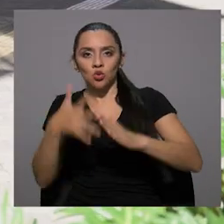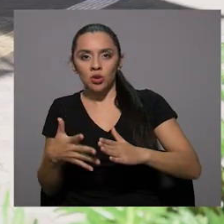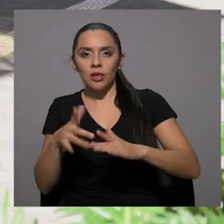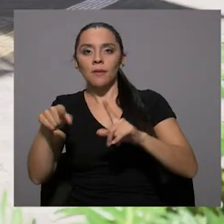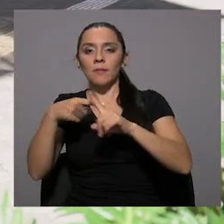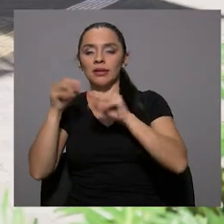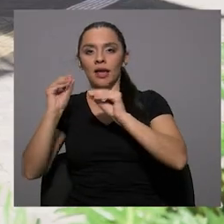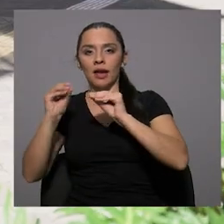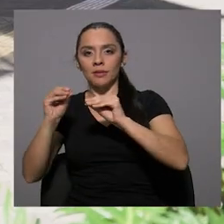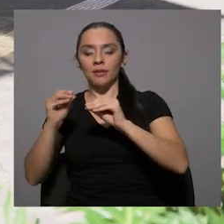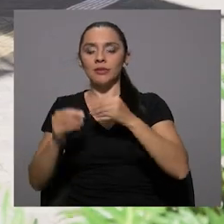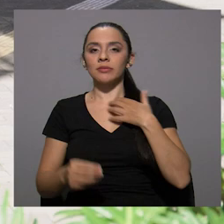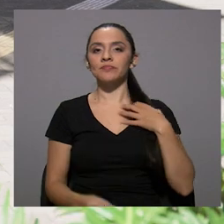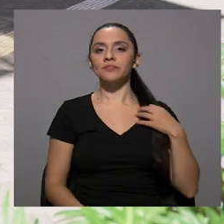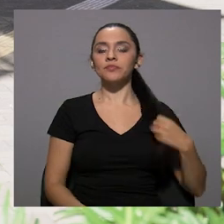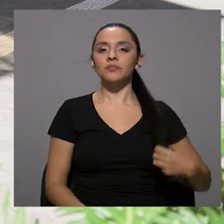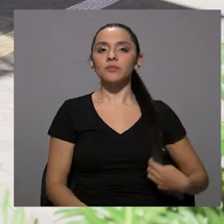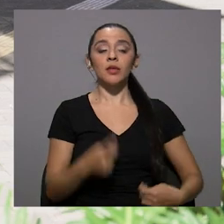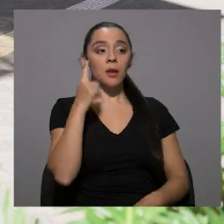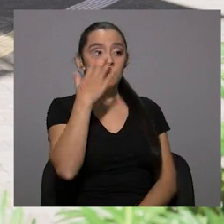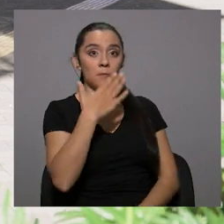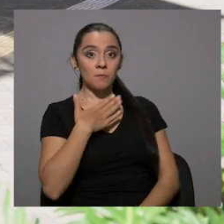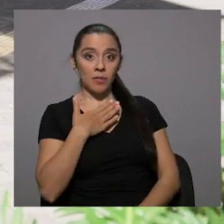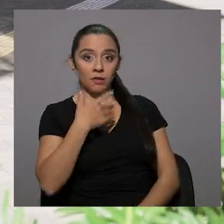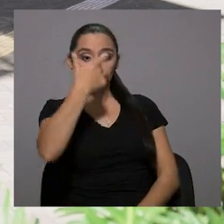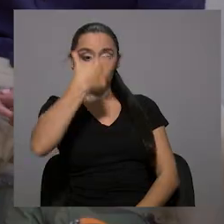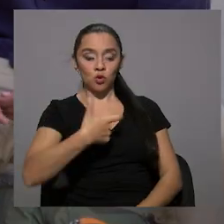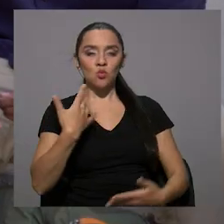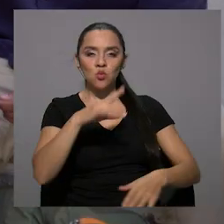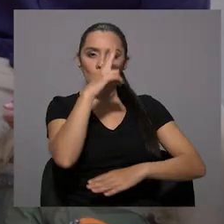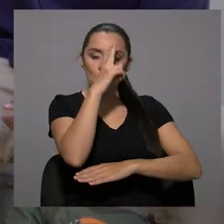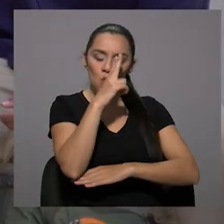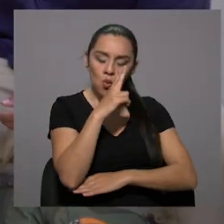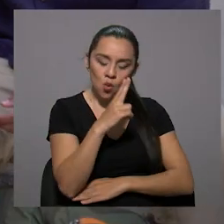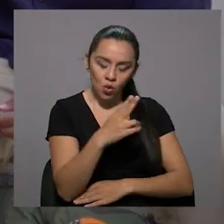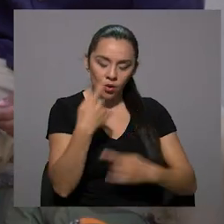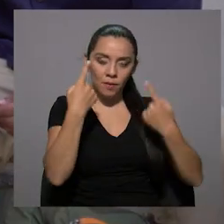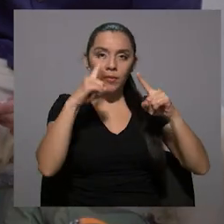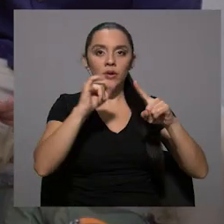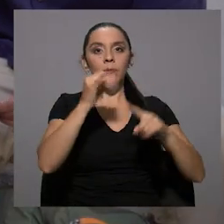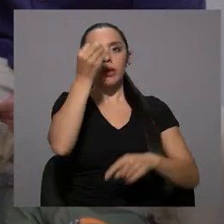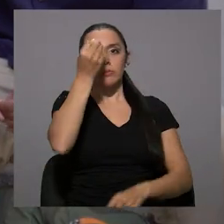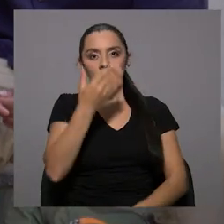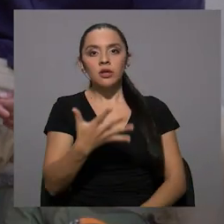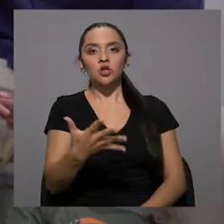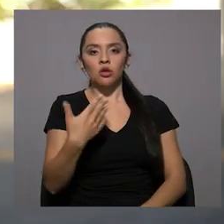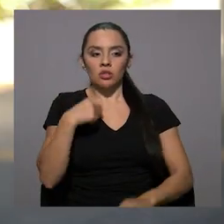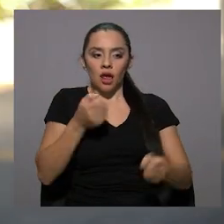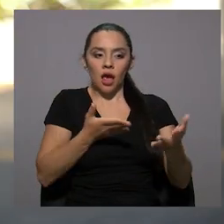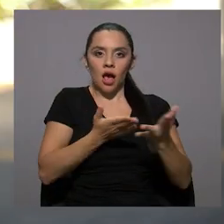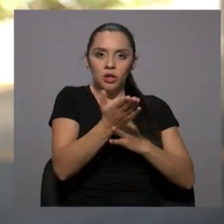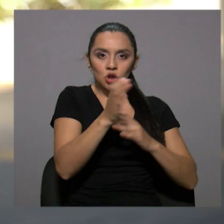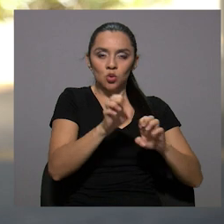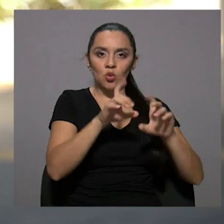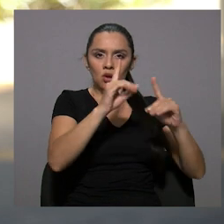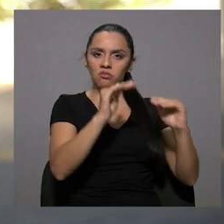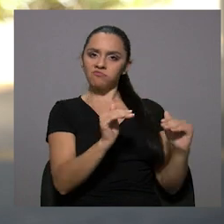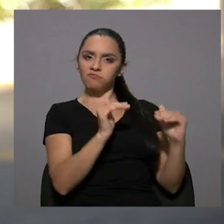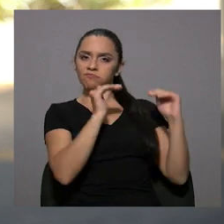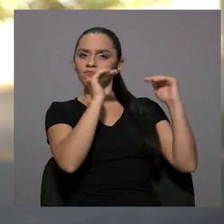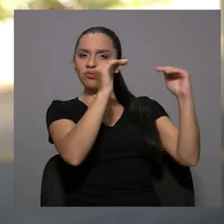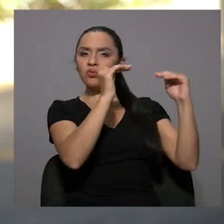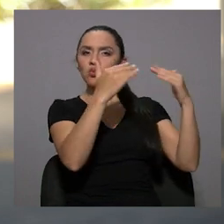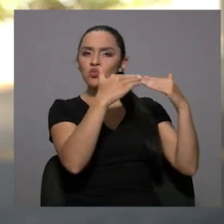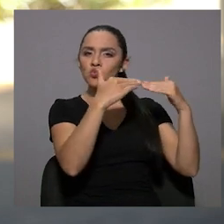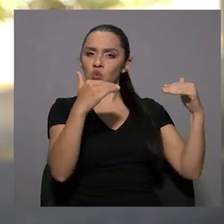y académicamente. Bueno, para mí es un honor, un privilegio e incluso una bendición saber que puedo acceder a una educación de tan